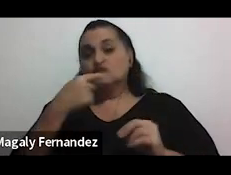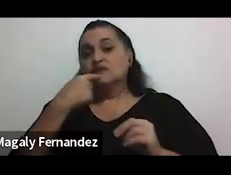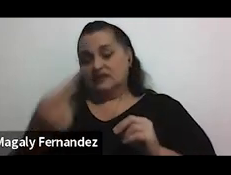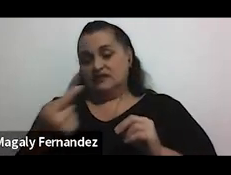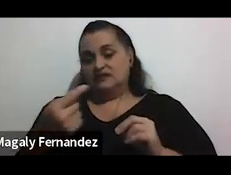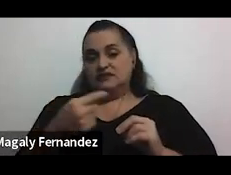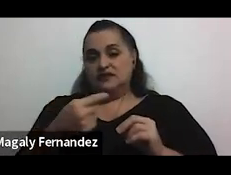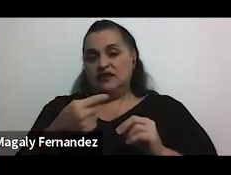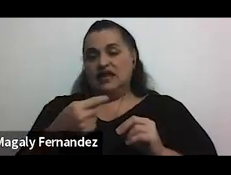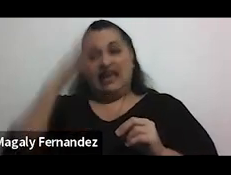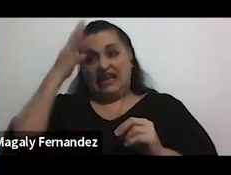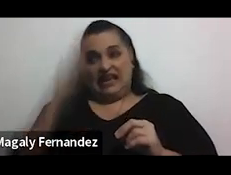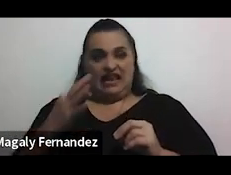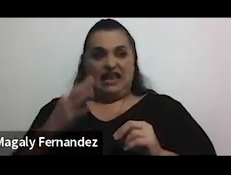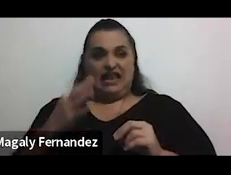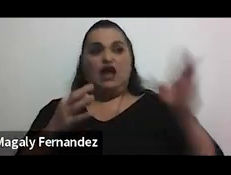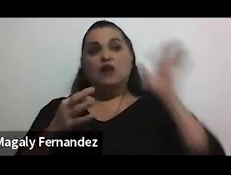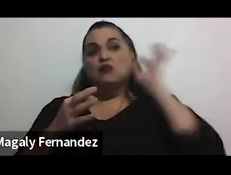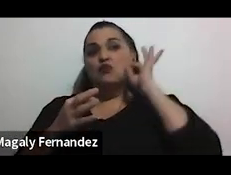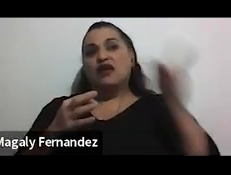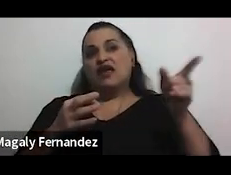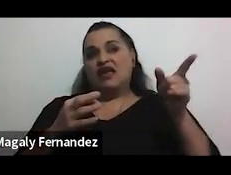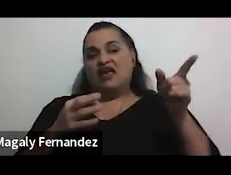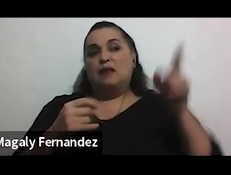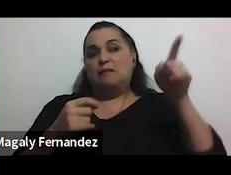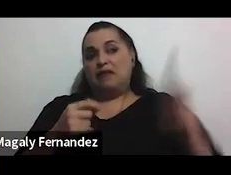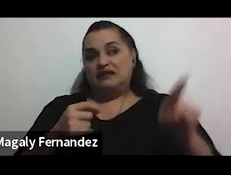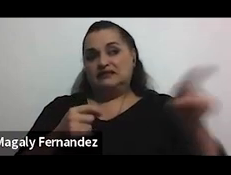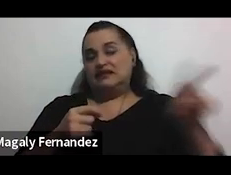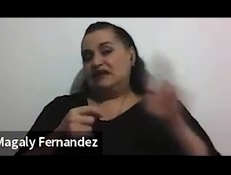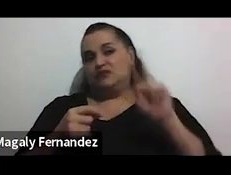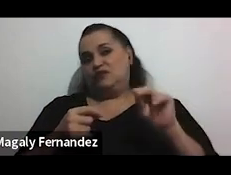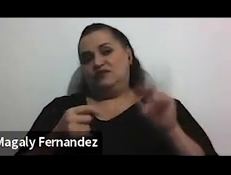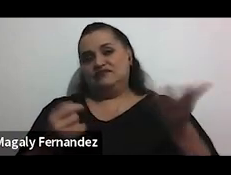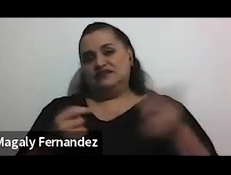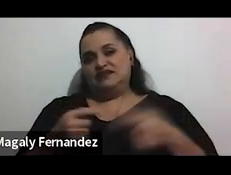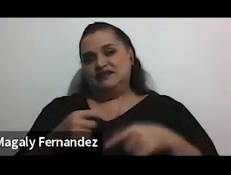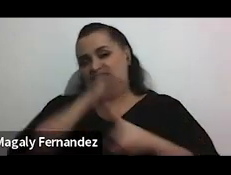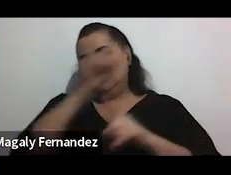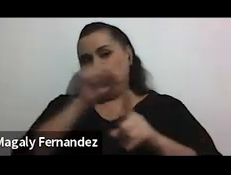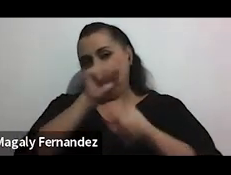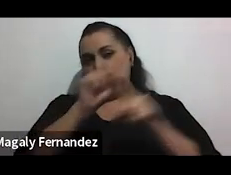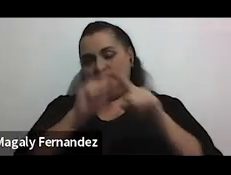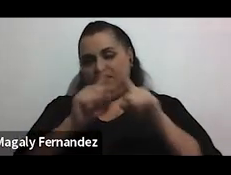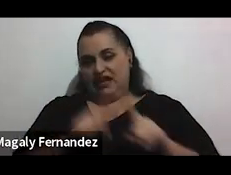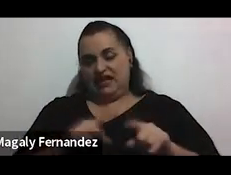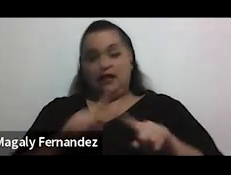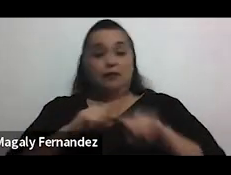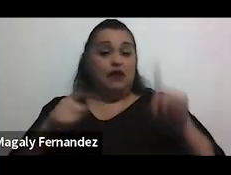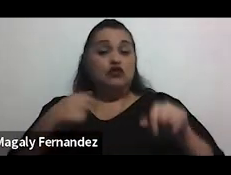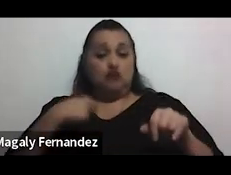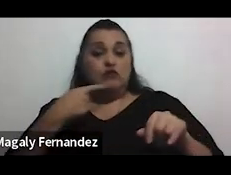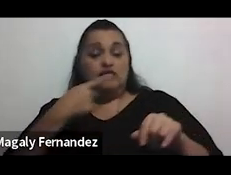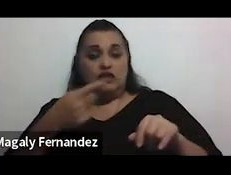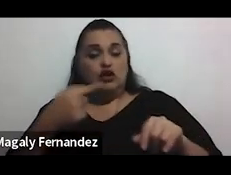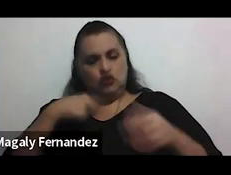se le crea a una mujer que atravesa por este tipo de situaciones sin embargo yo te diría Daniela que valoro